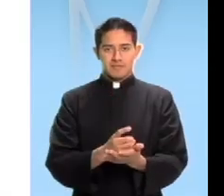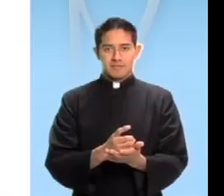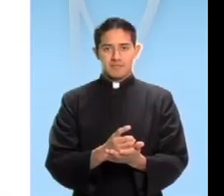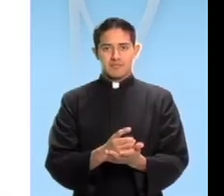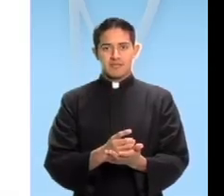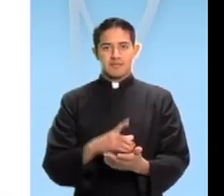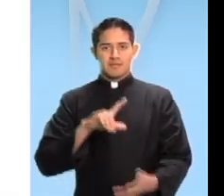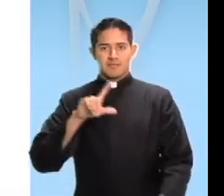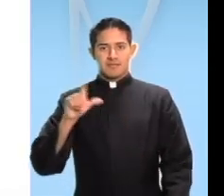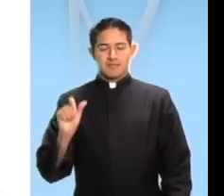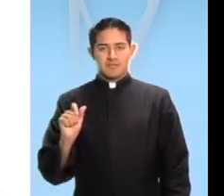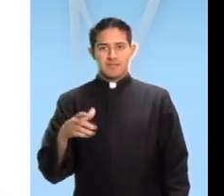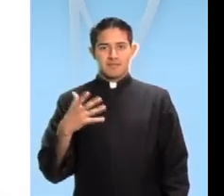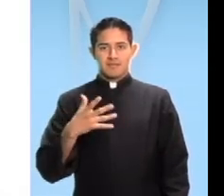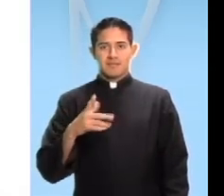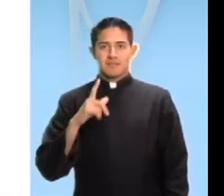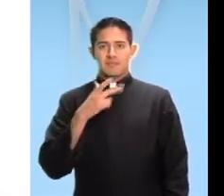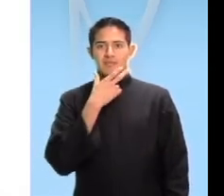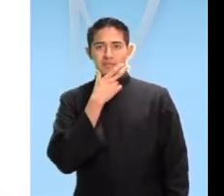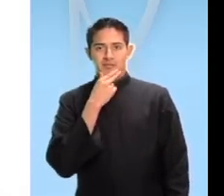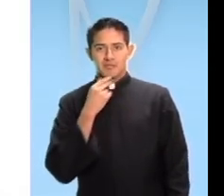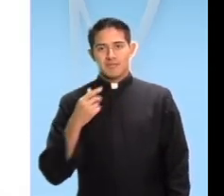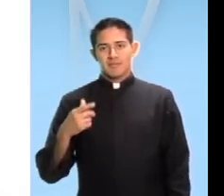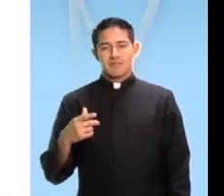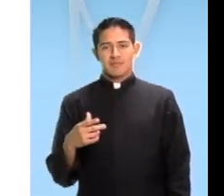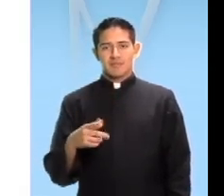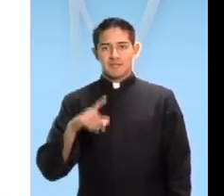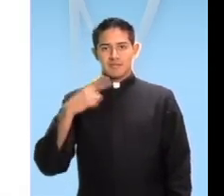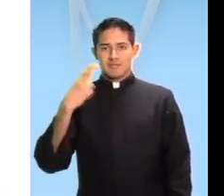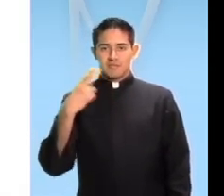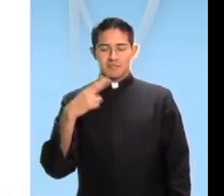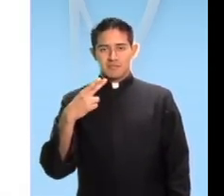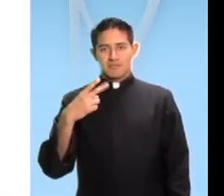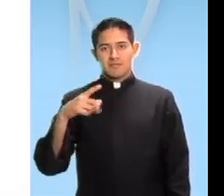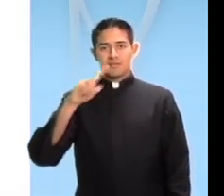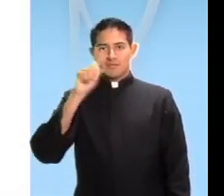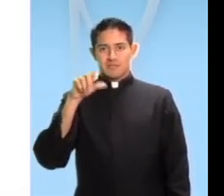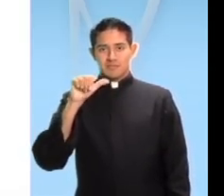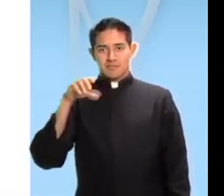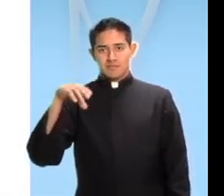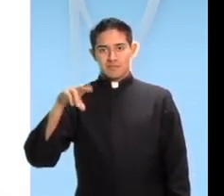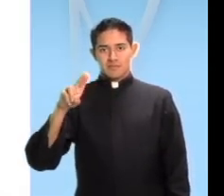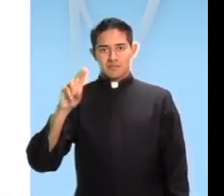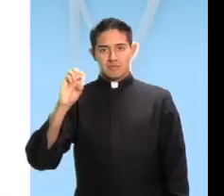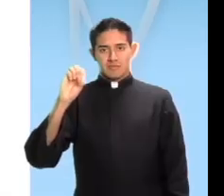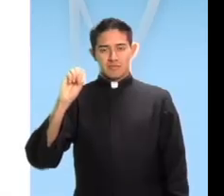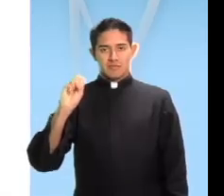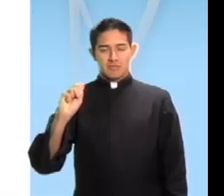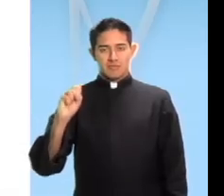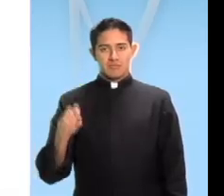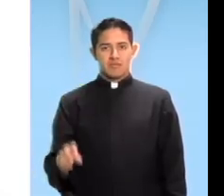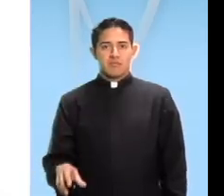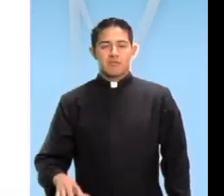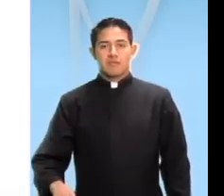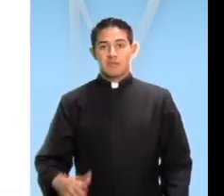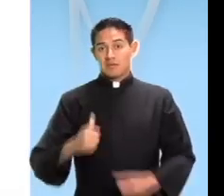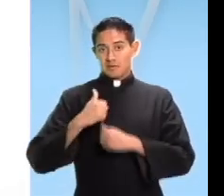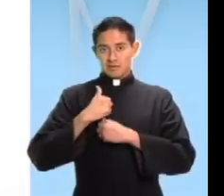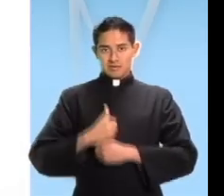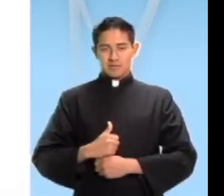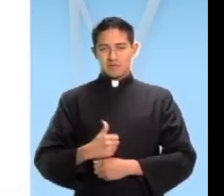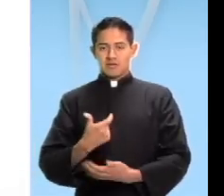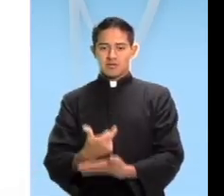Jericó e iba cruzando la ciudad. Había allí un hombre llamado Saqueo, que era jefe de